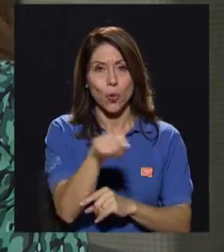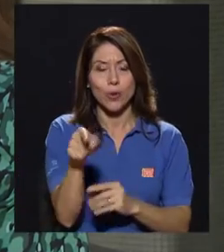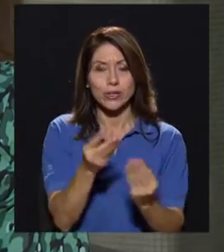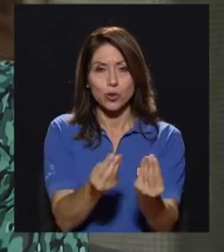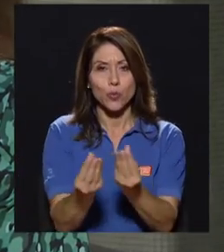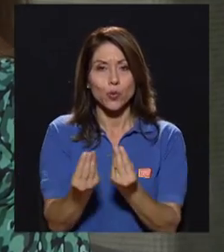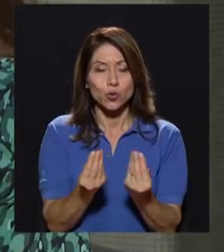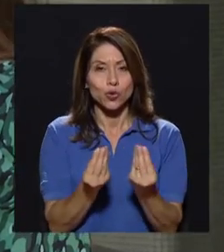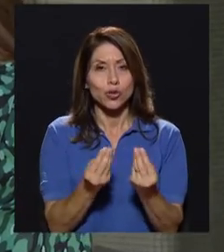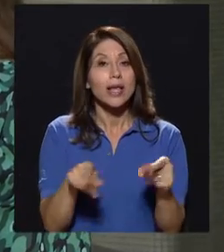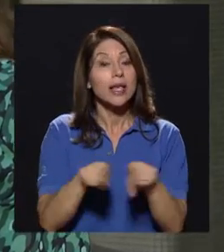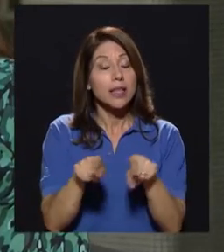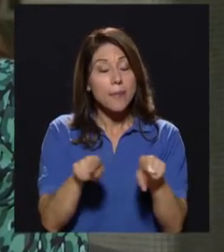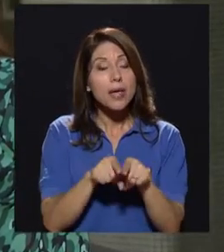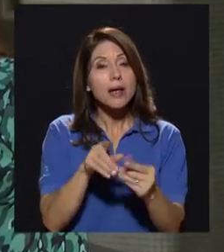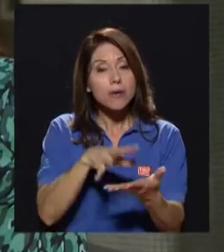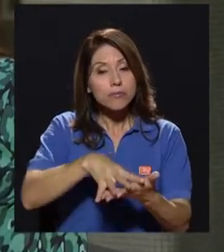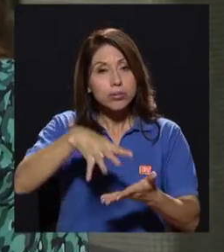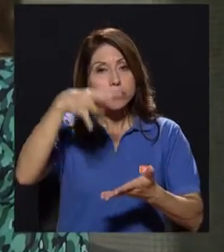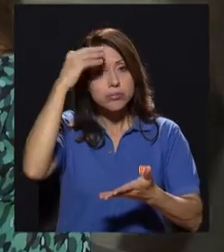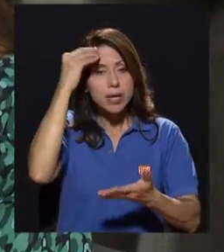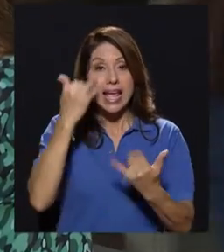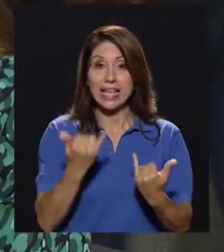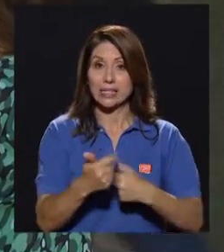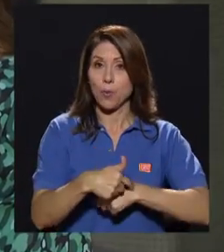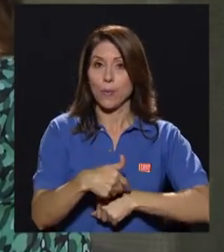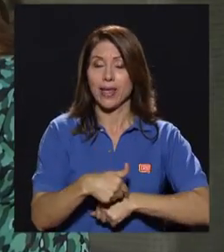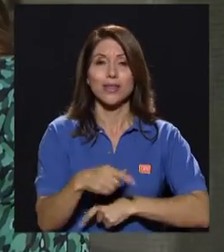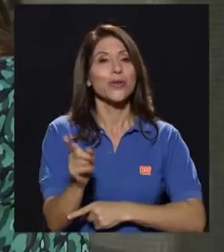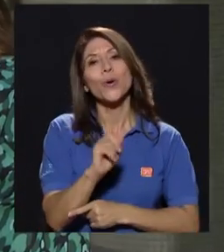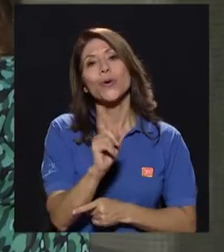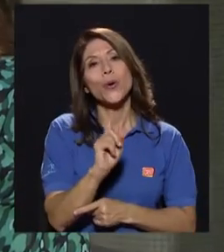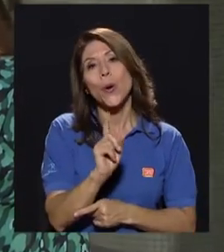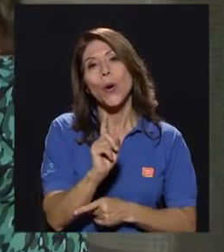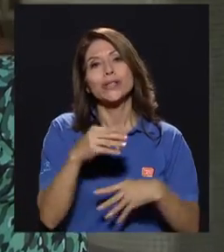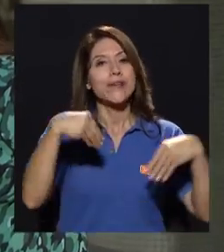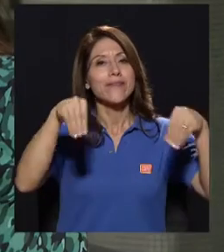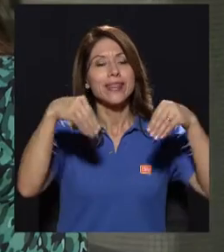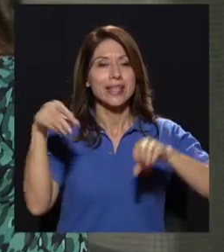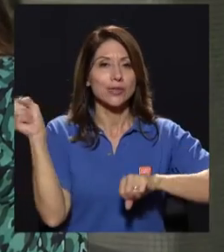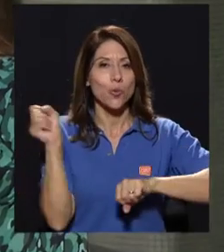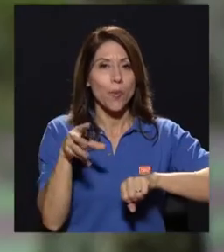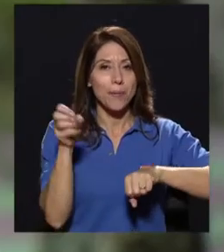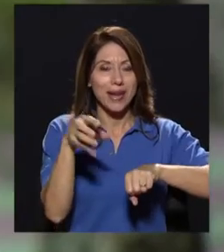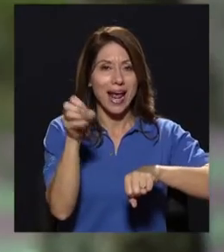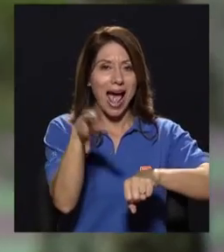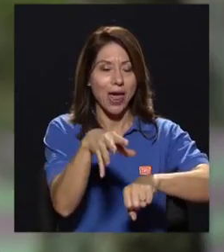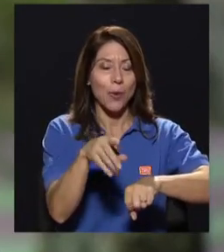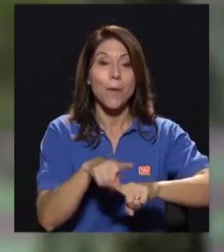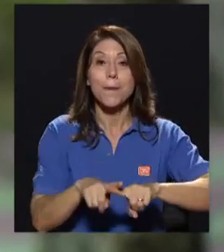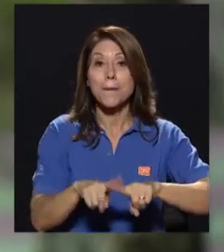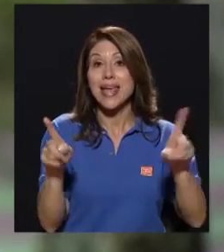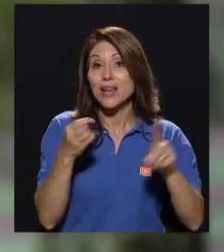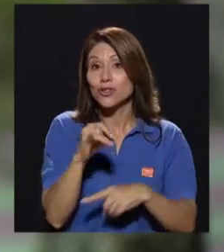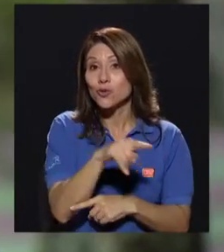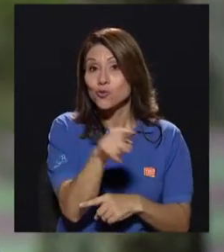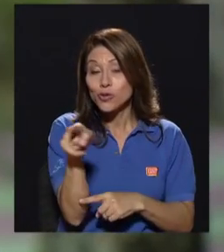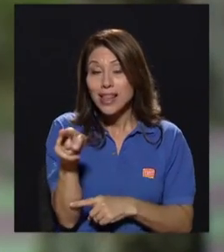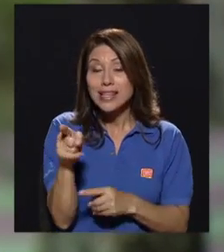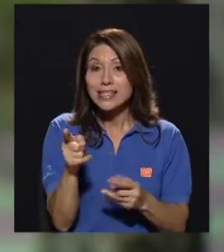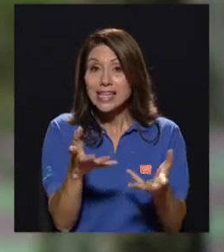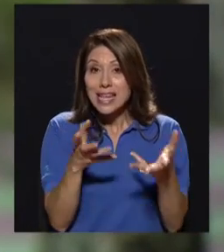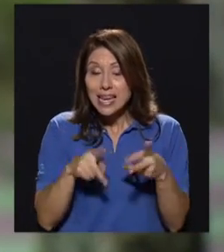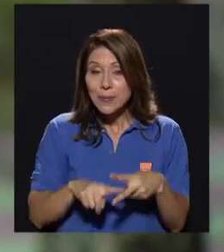de estos productos y asesorarse. En este momento no los conseguimos como un producto en el supermercado, pero si se van a meter